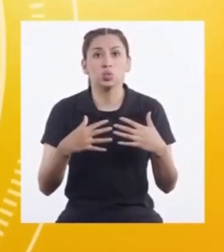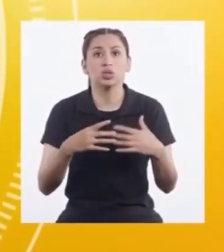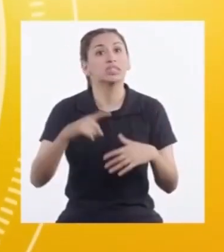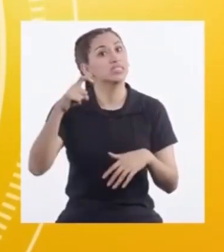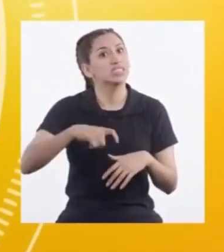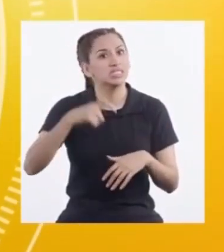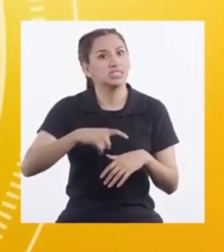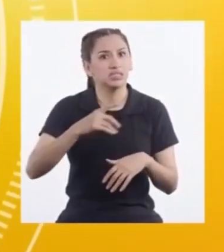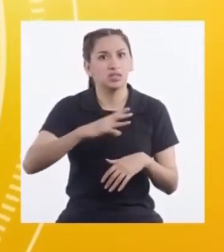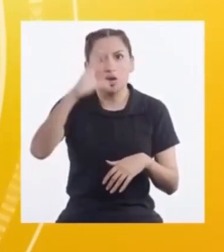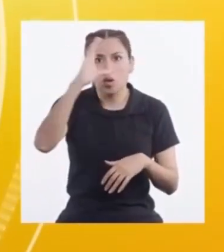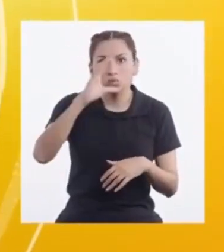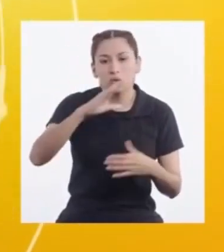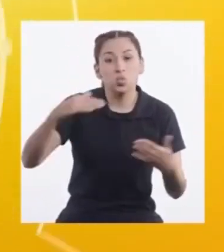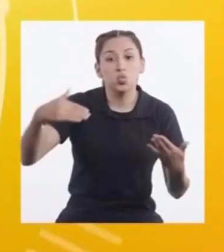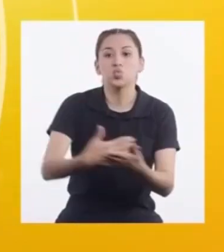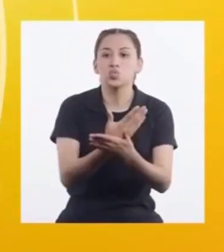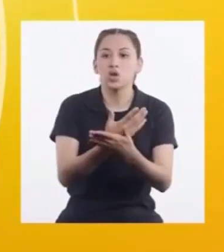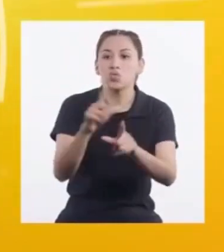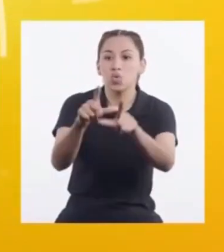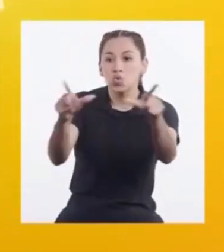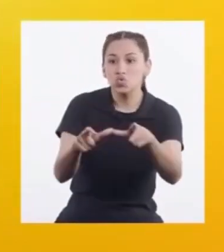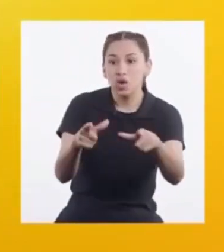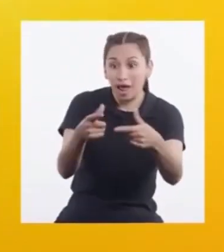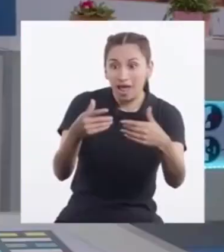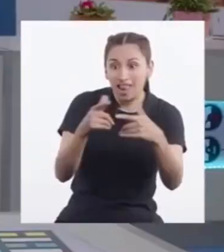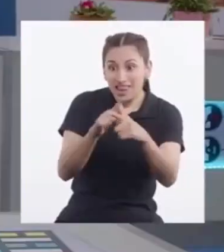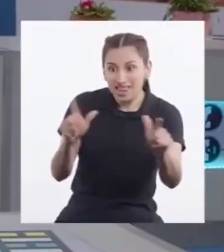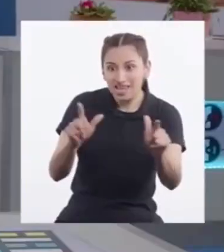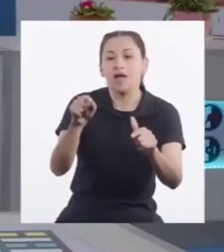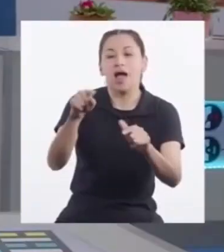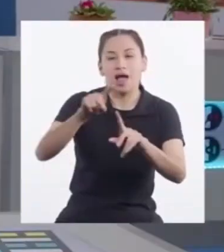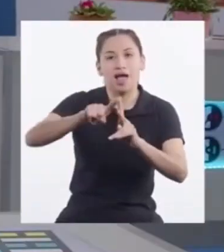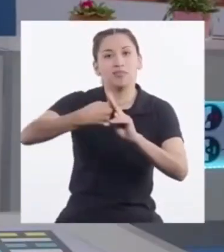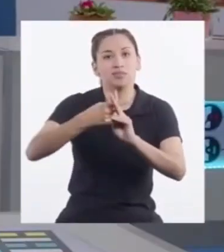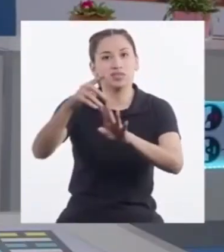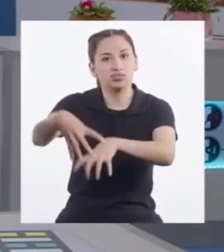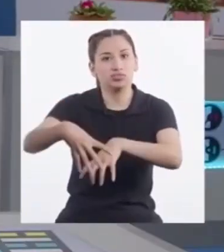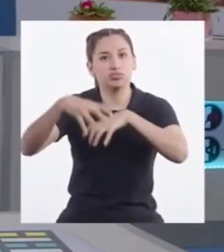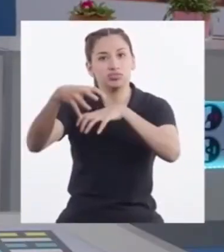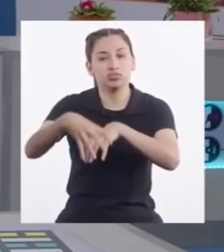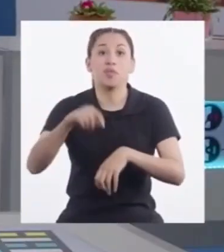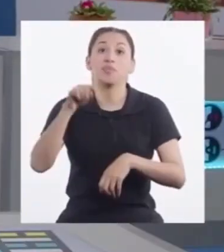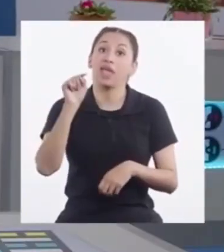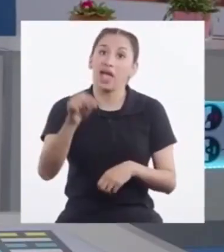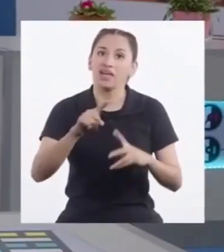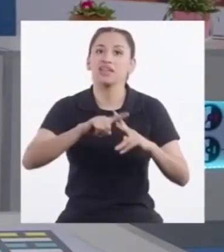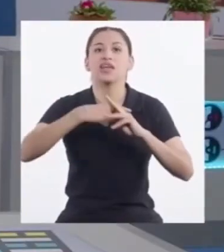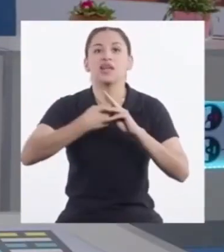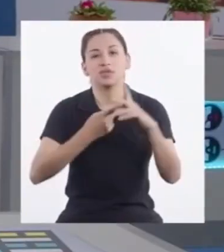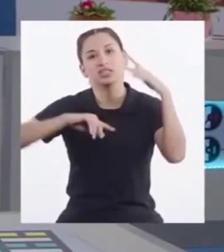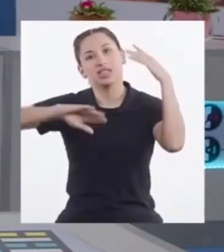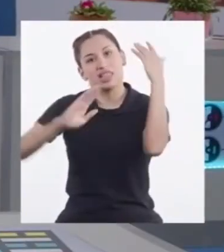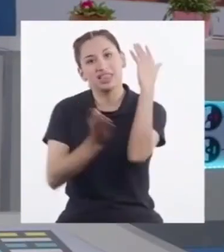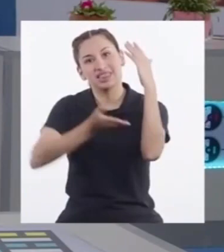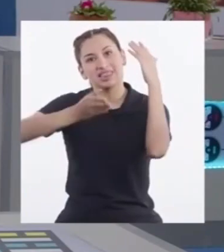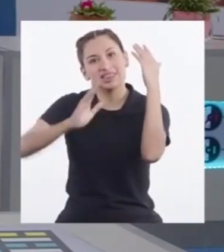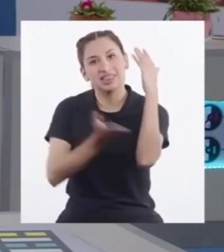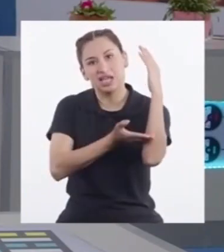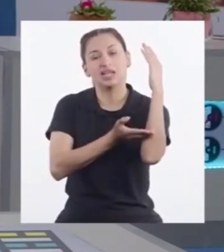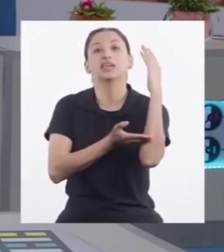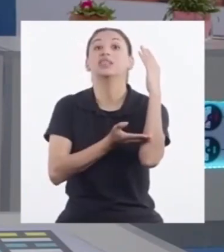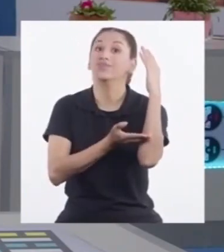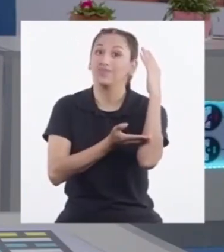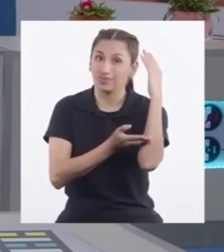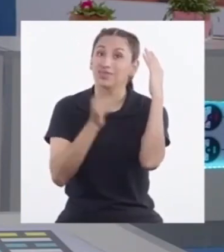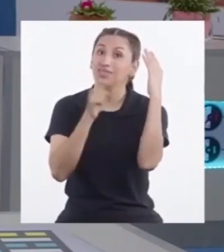Tienen Que buscar Nuevos lugares Donde cultivar Ahí Es que se produce La tala Otro de